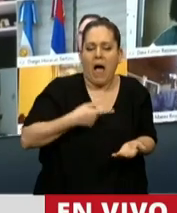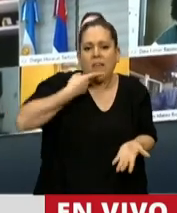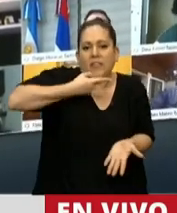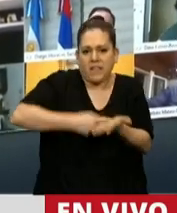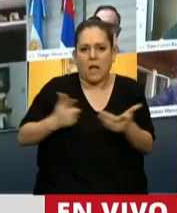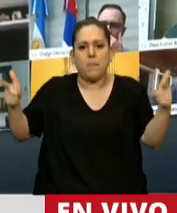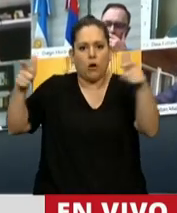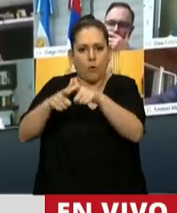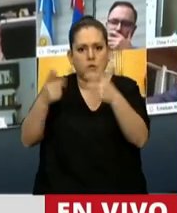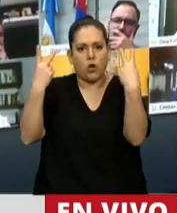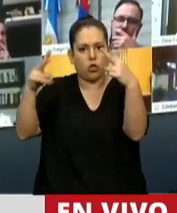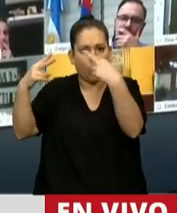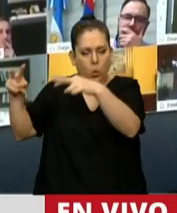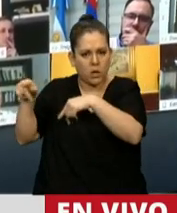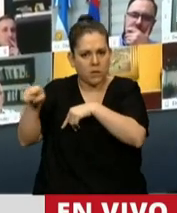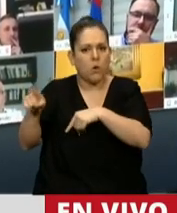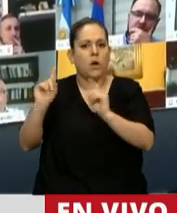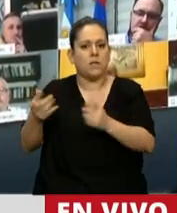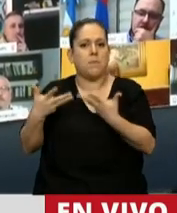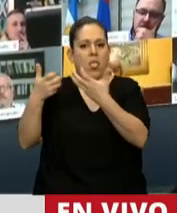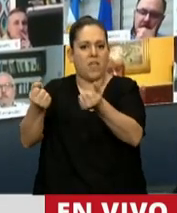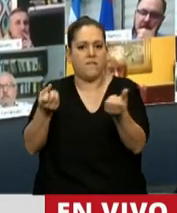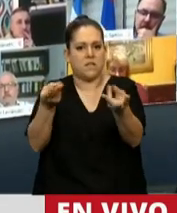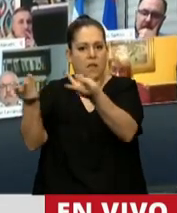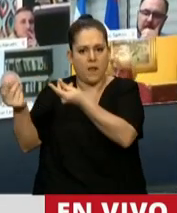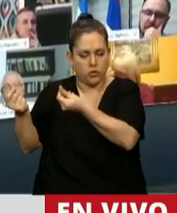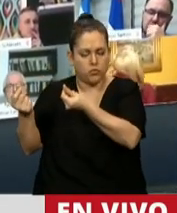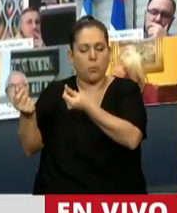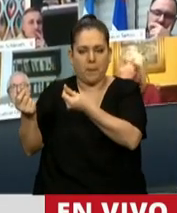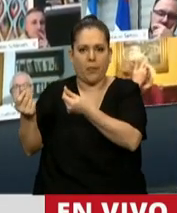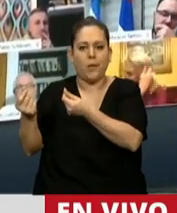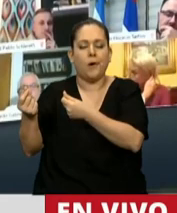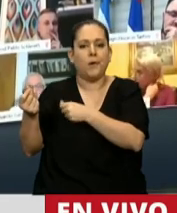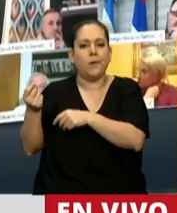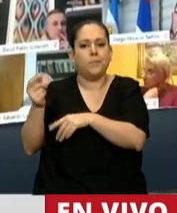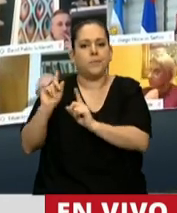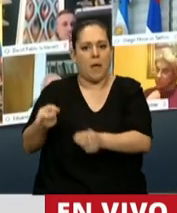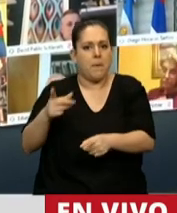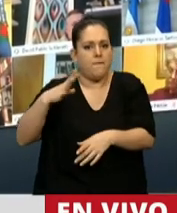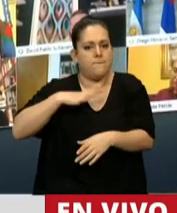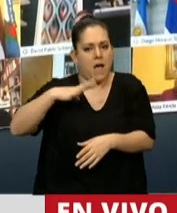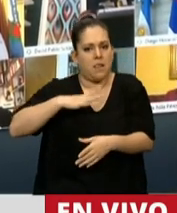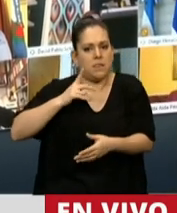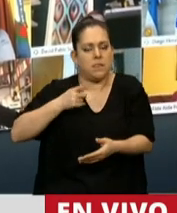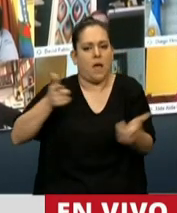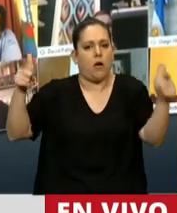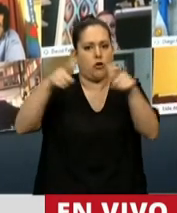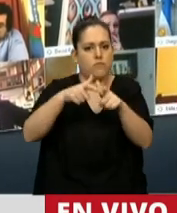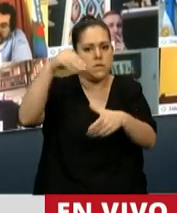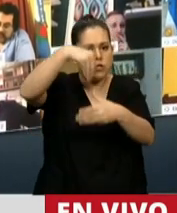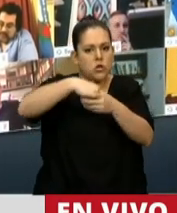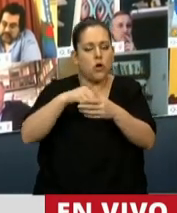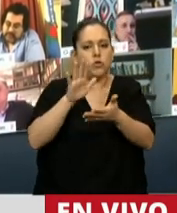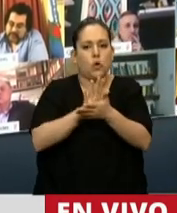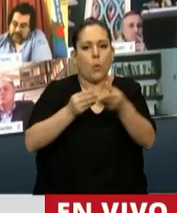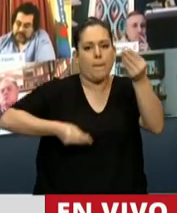Comisión de Turismo y de Defensa del Consumidor, y se encuentra pendiente el tratamiento en la Comisión de